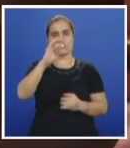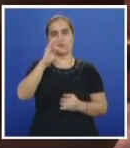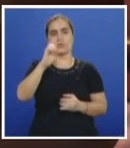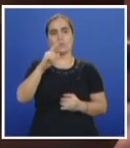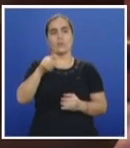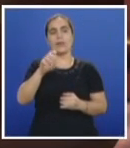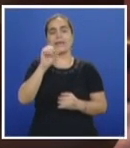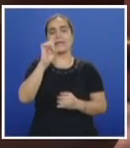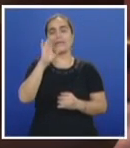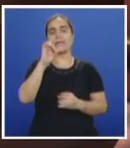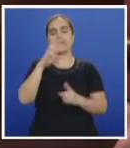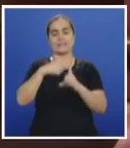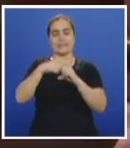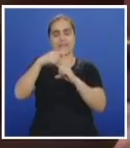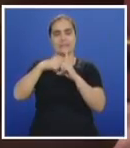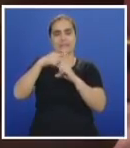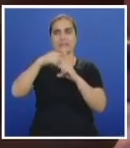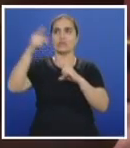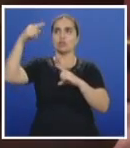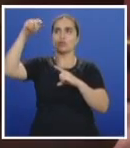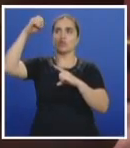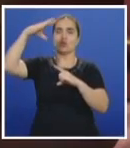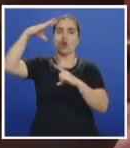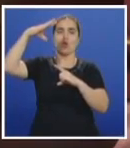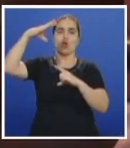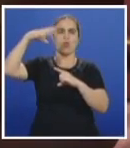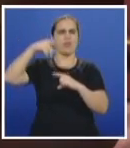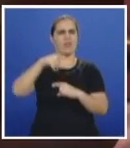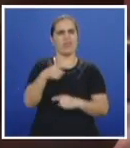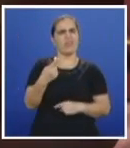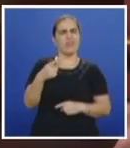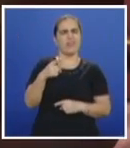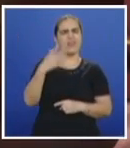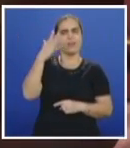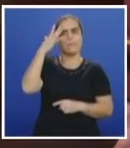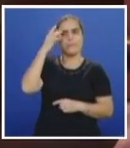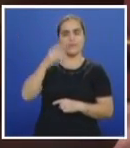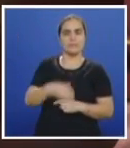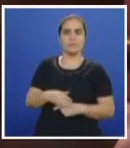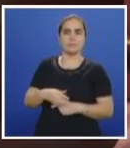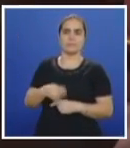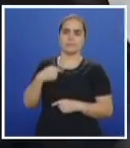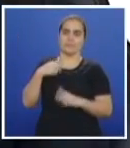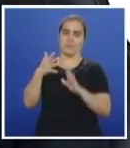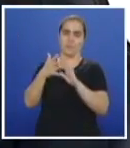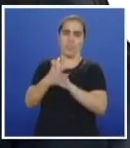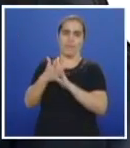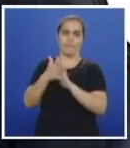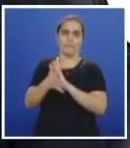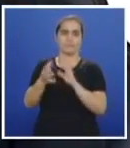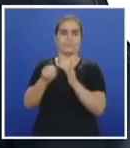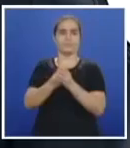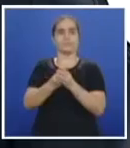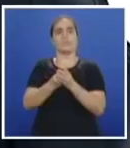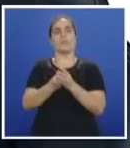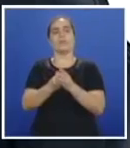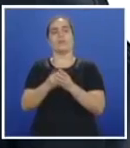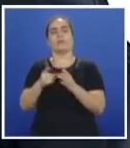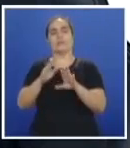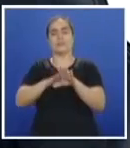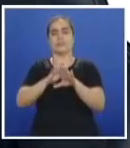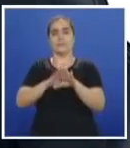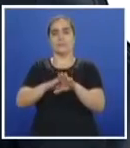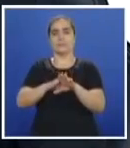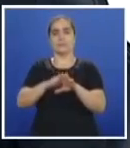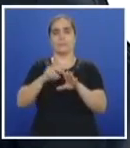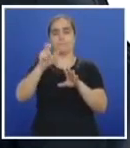15 grados centígrados soleado hasta ahora. Y mire, ¿sabe por qué, Pablo? Porque hicieron un experimento de productividad para disminuir el estrés